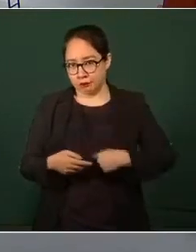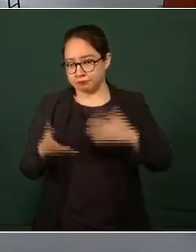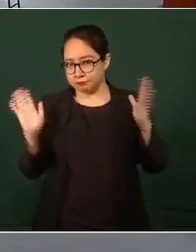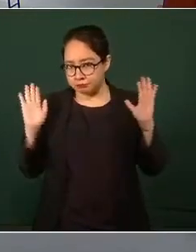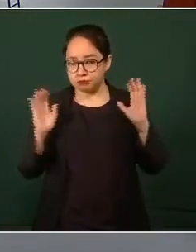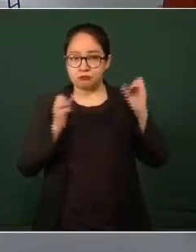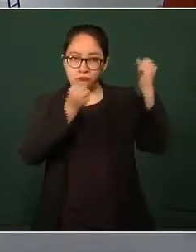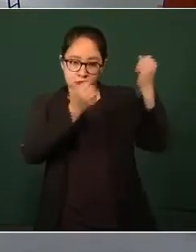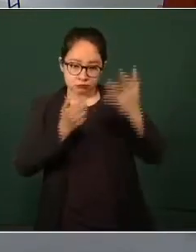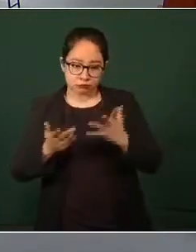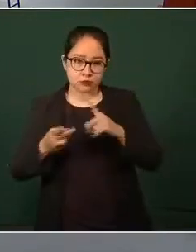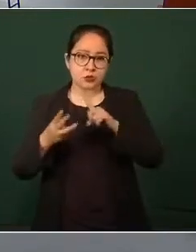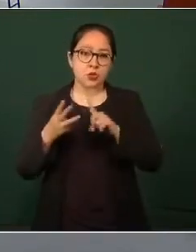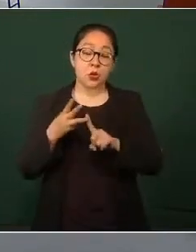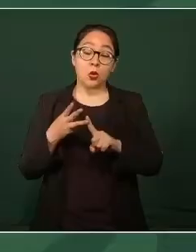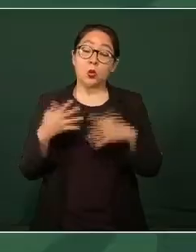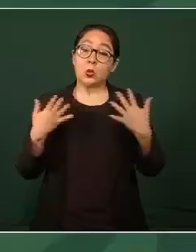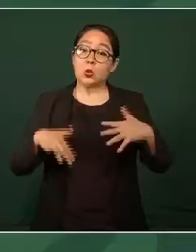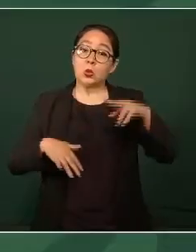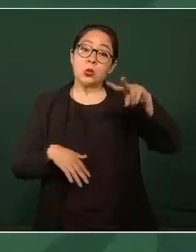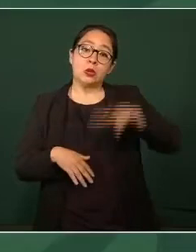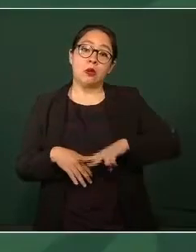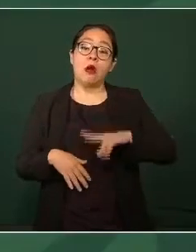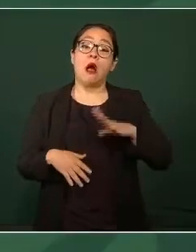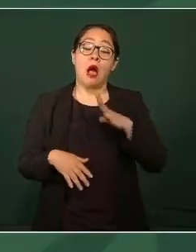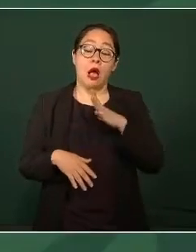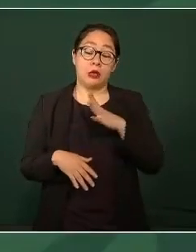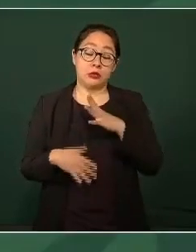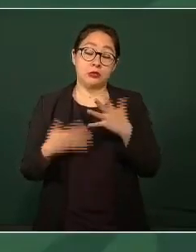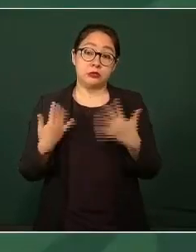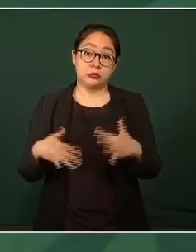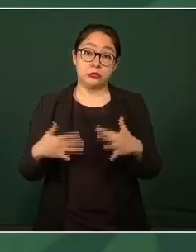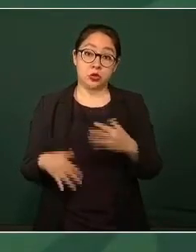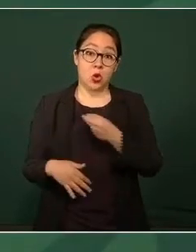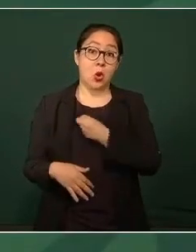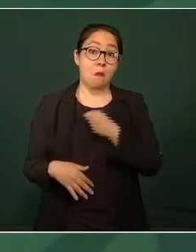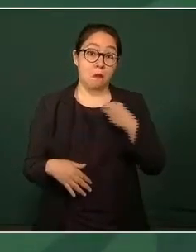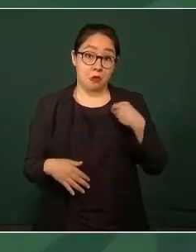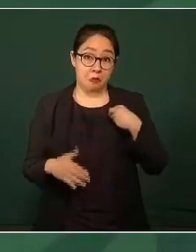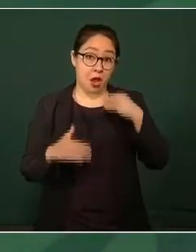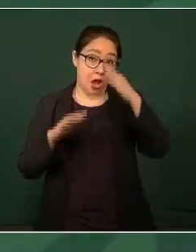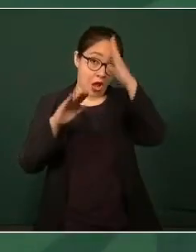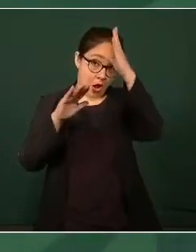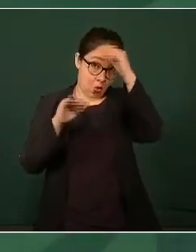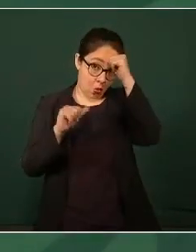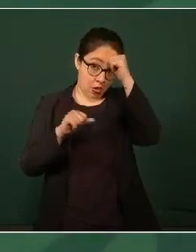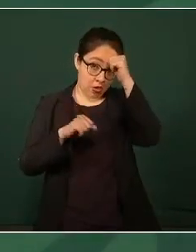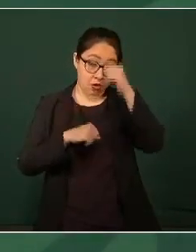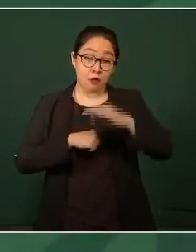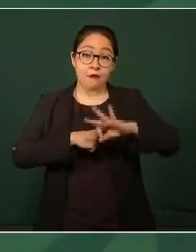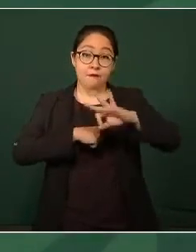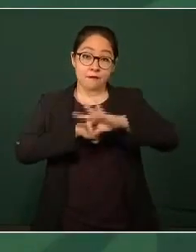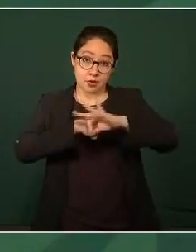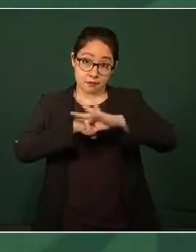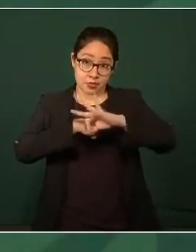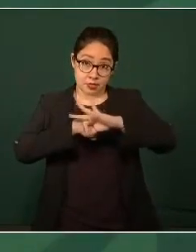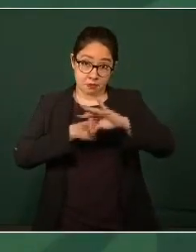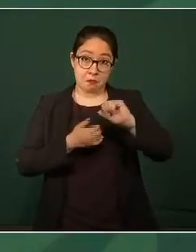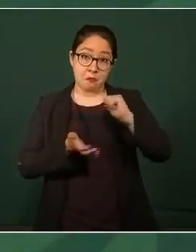el compromiso que tenemos con la farmacéutica farmacéutica Pfizer